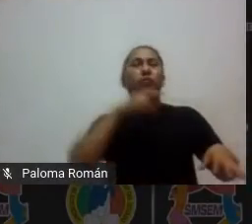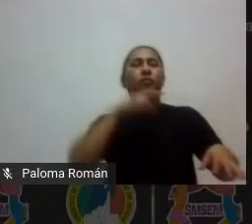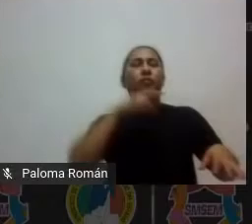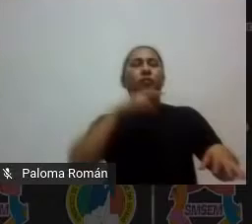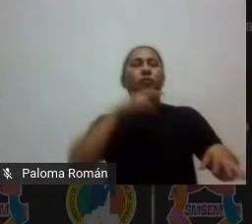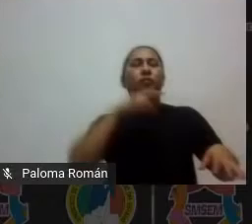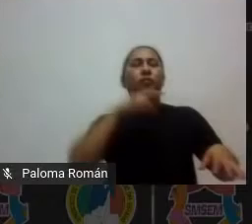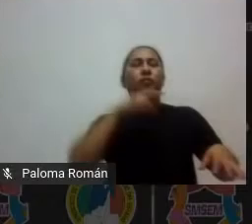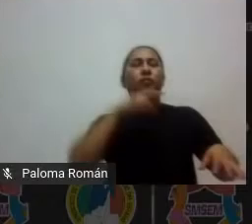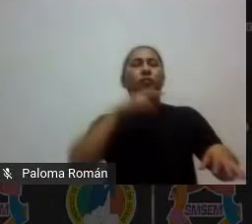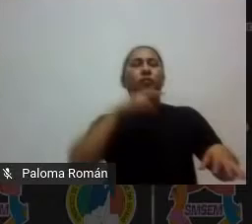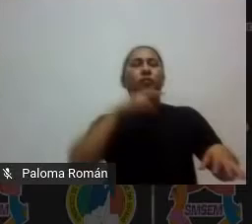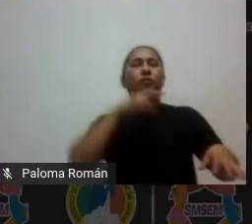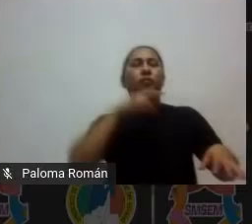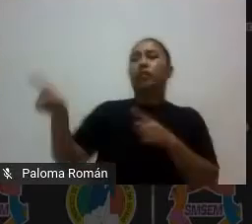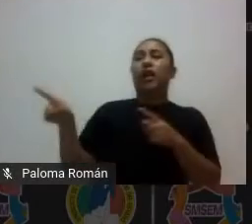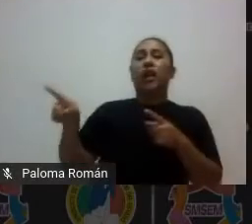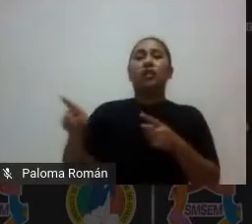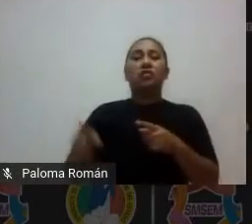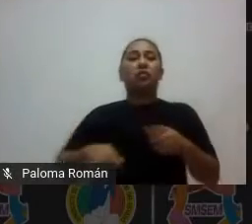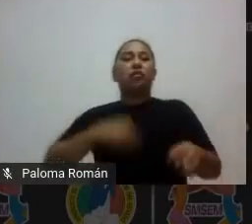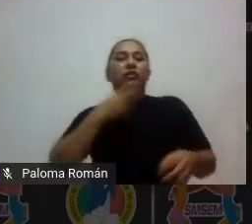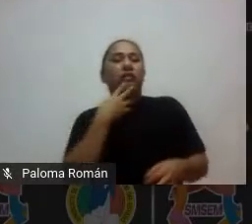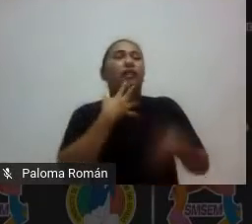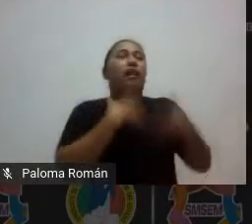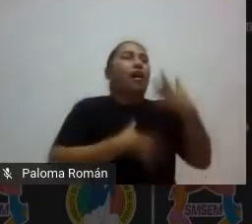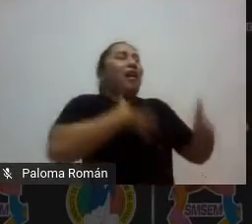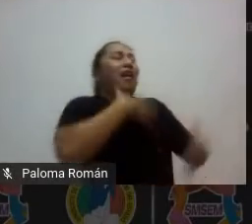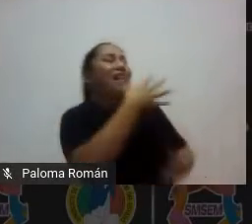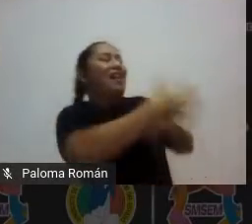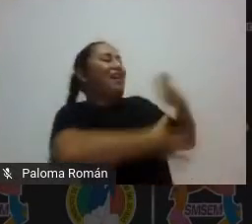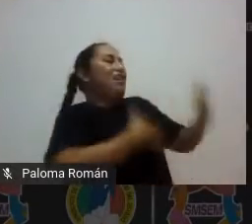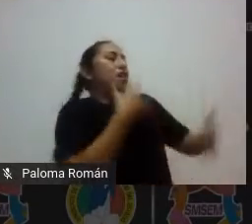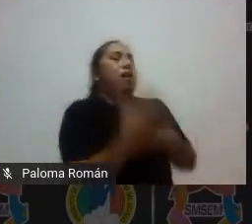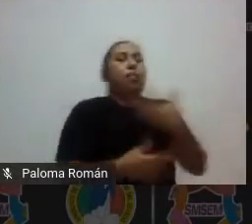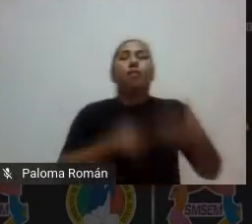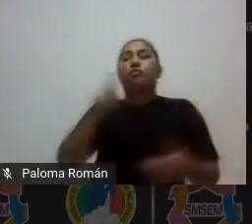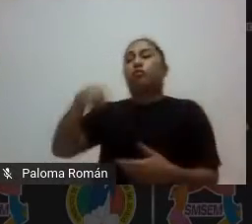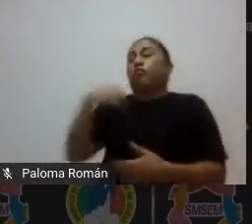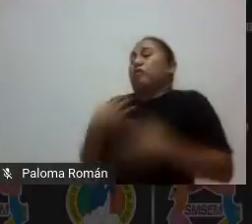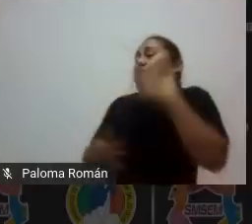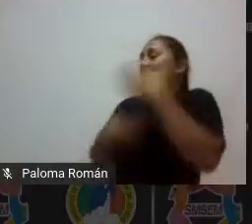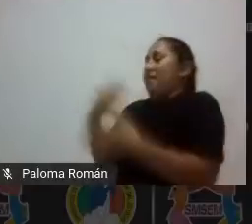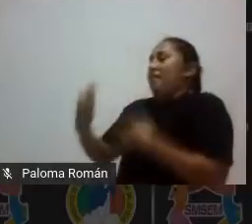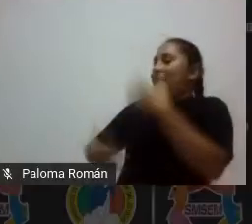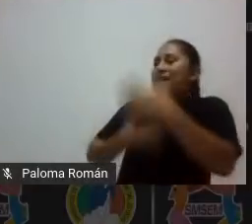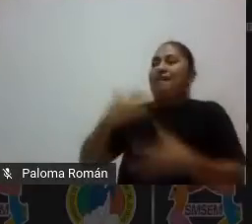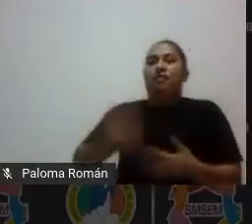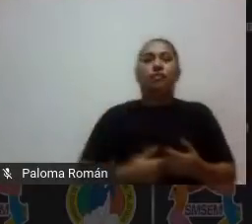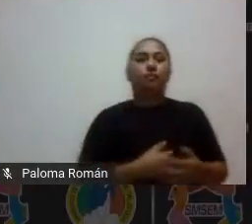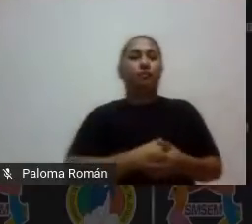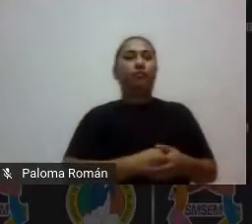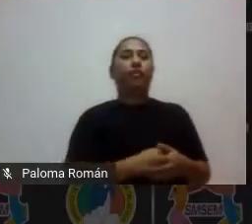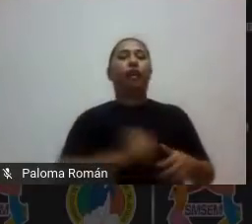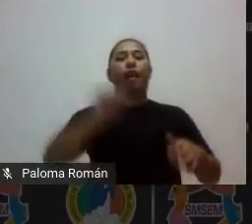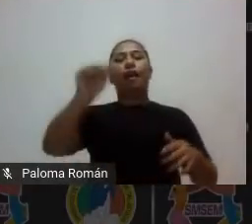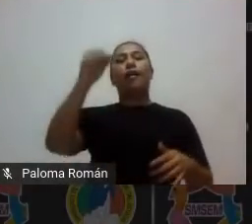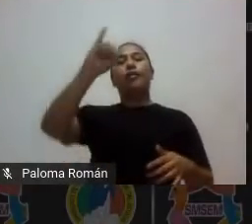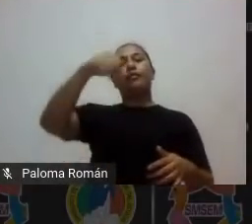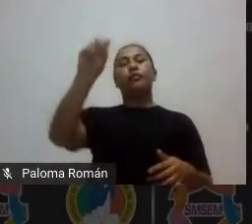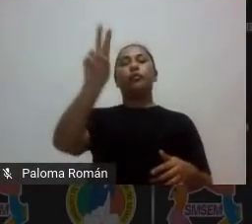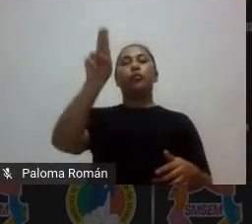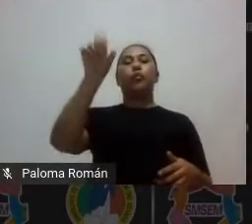bulleando al otro y esto no estén molestando al chiquito y el otro no tenemos que establecer ahí ajustes razonables